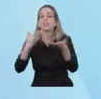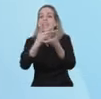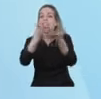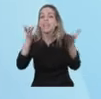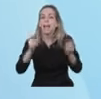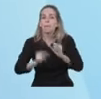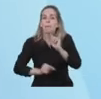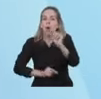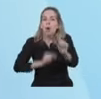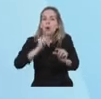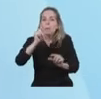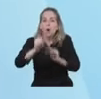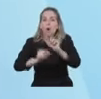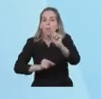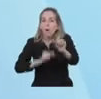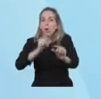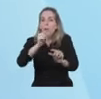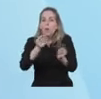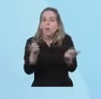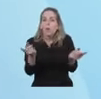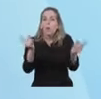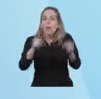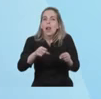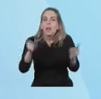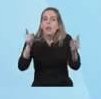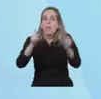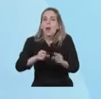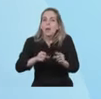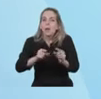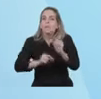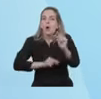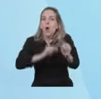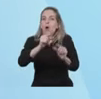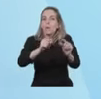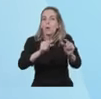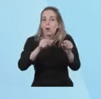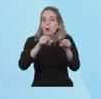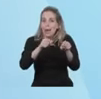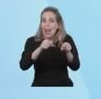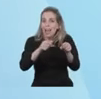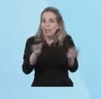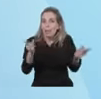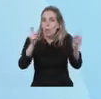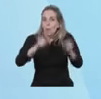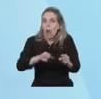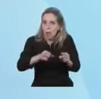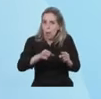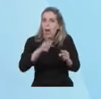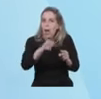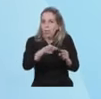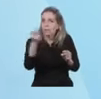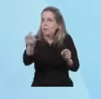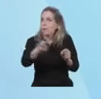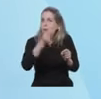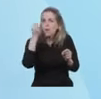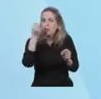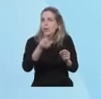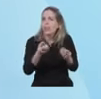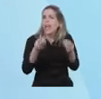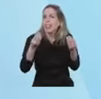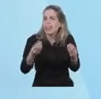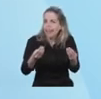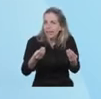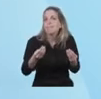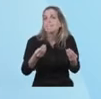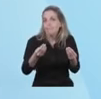recuperarse paulatinamente. Para esta recuperación ha sido muy importante el